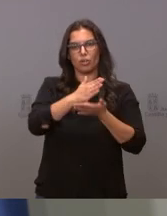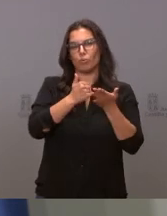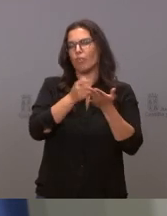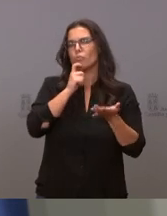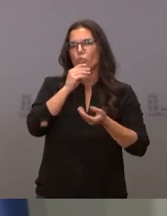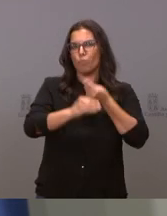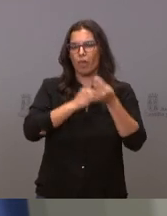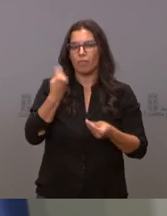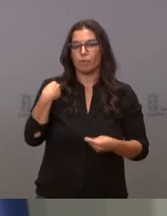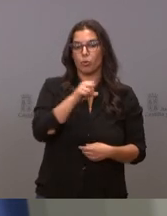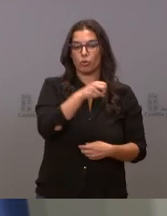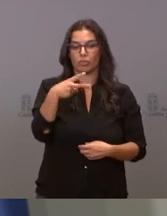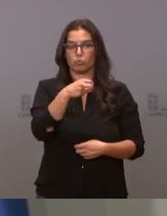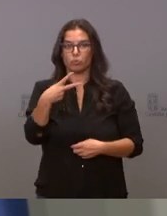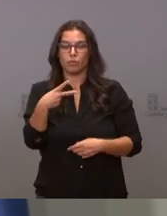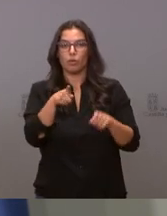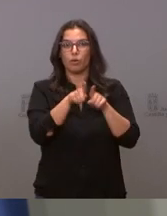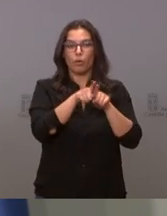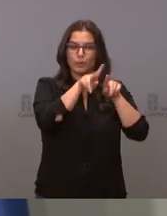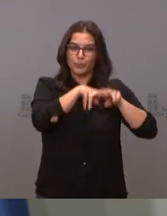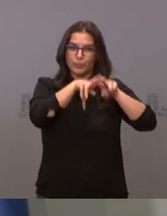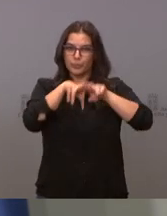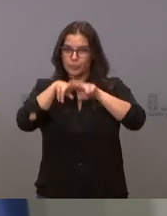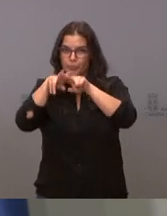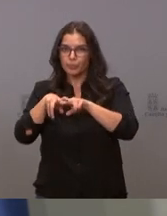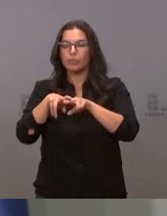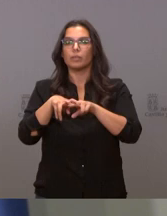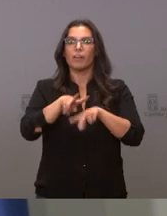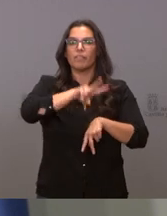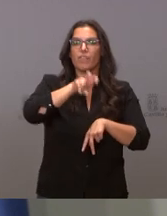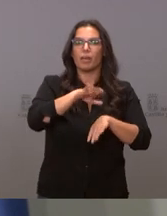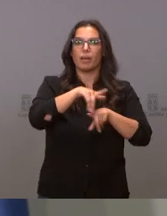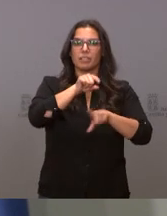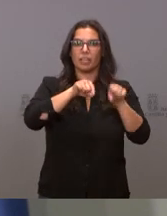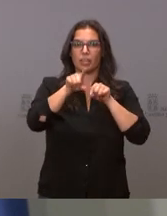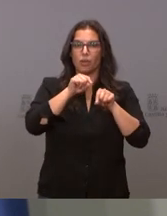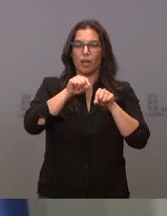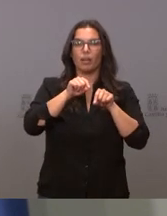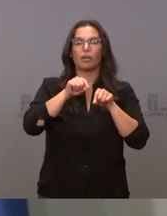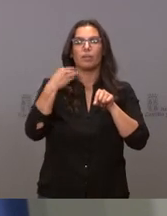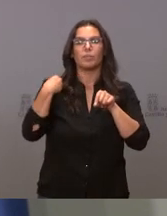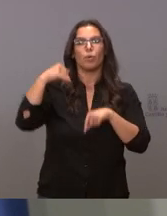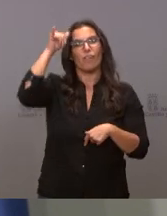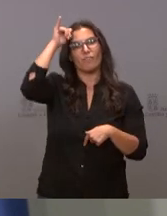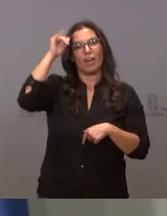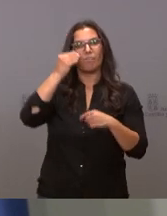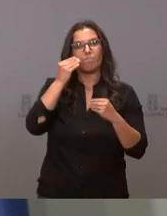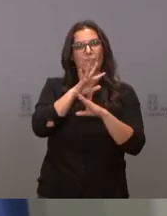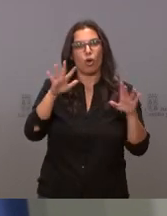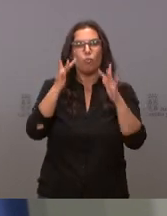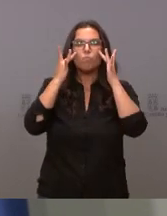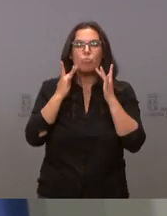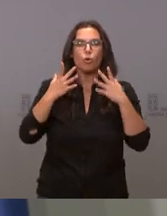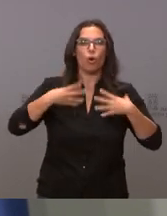análisis de los rendimientos lecheros que sirven para seleccionar a las mejores hembras reproductoras de las razas puras de